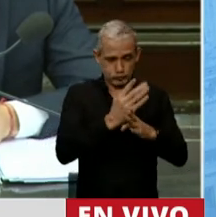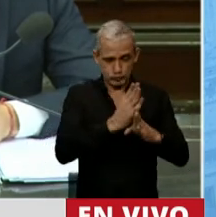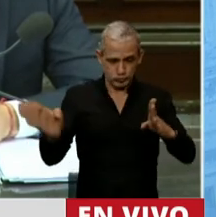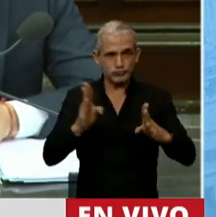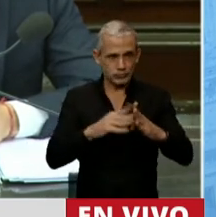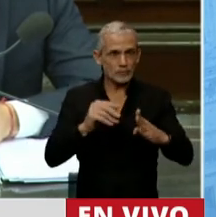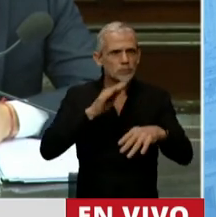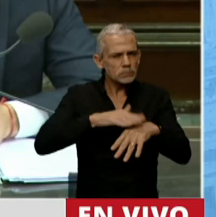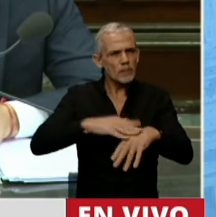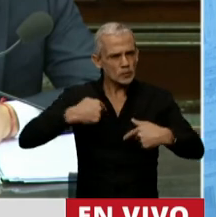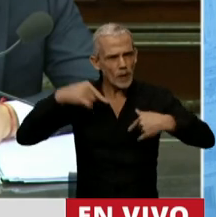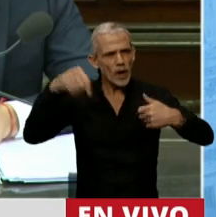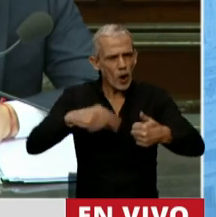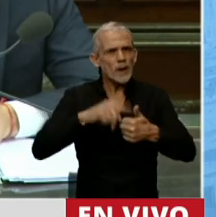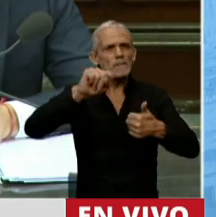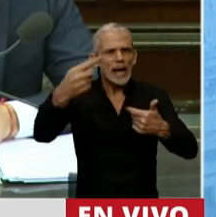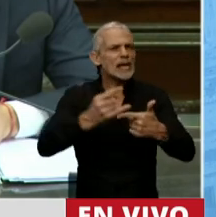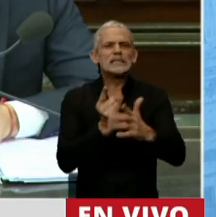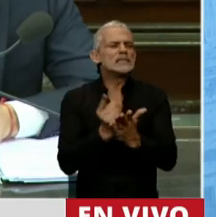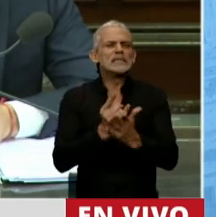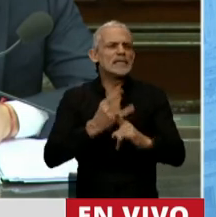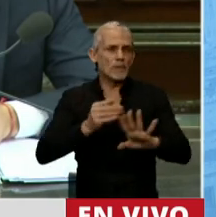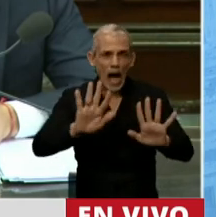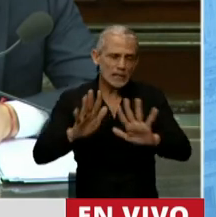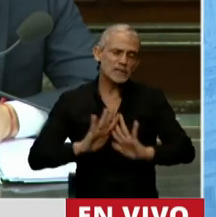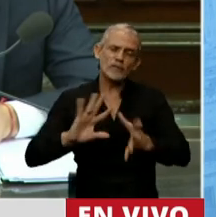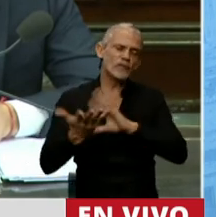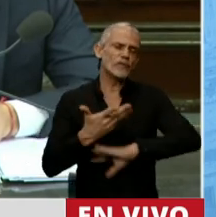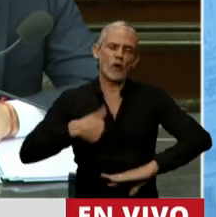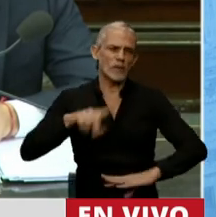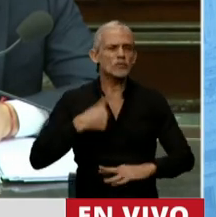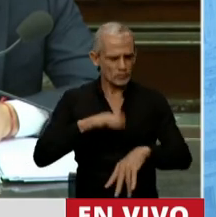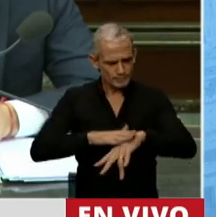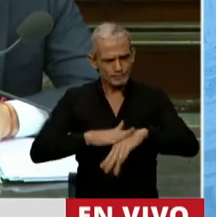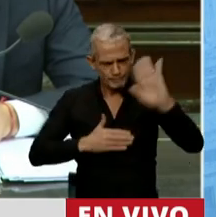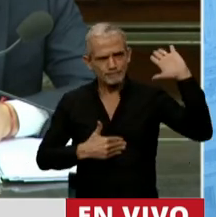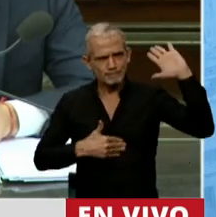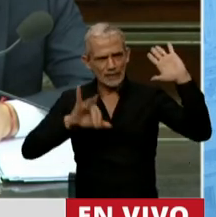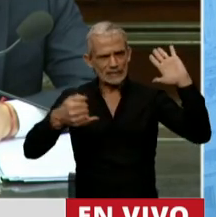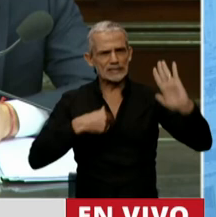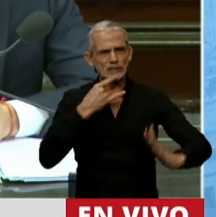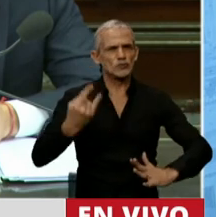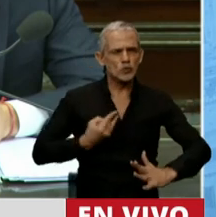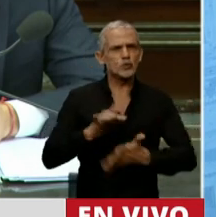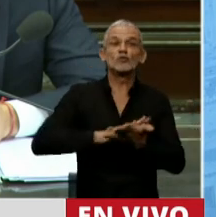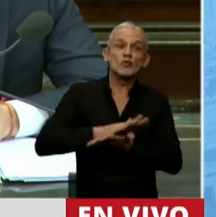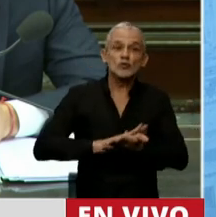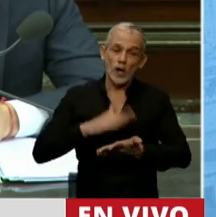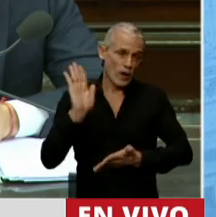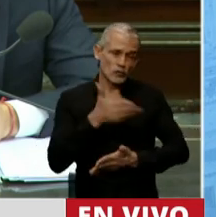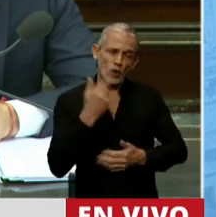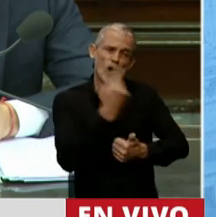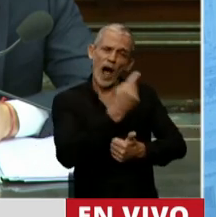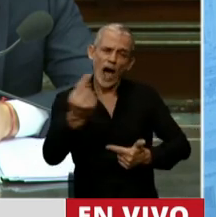hacemos cargo hoy, mañana y siempre, porque así somos. Nos vamos a hacer cargo y vamos a dar respuesta a todos